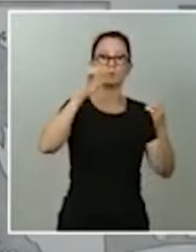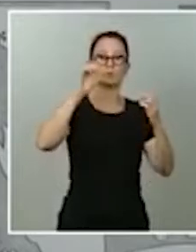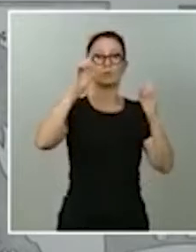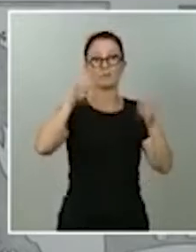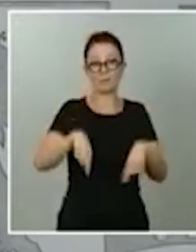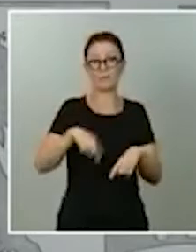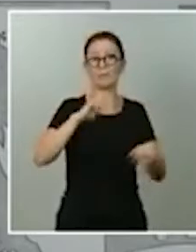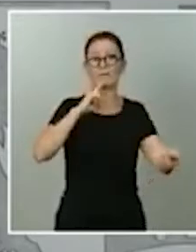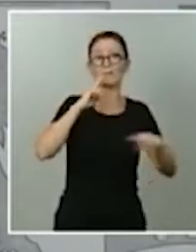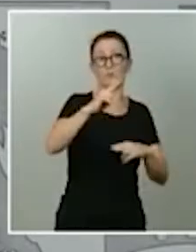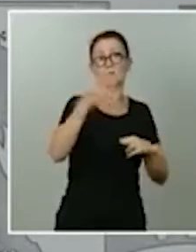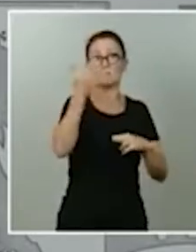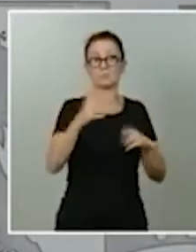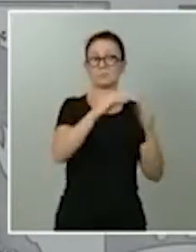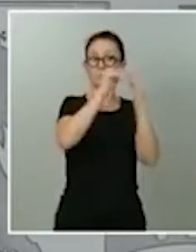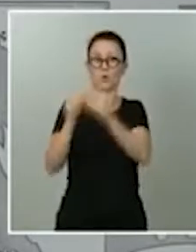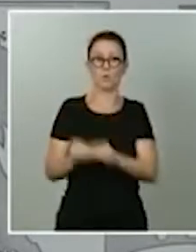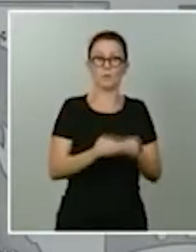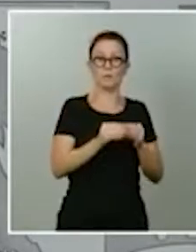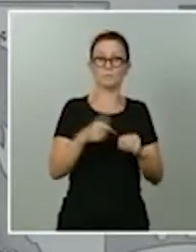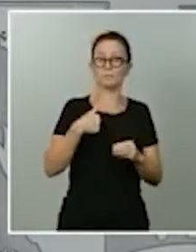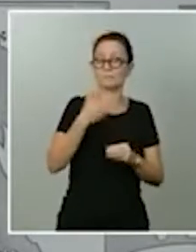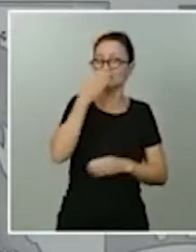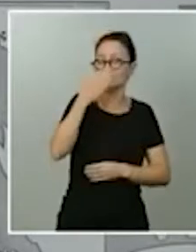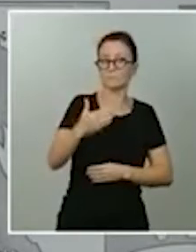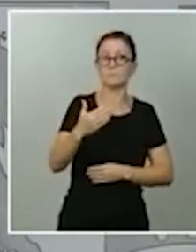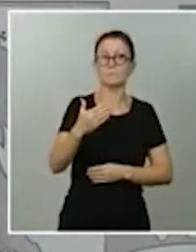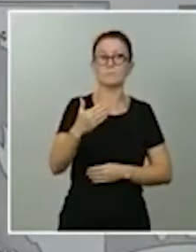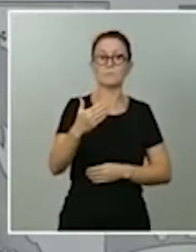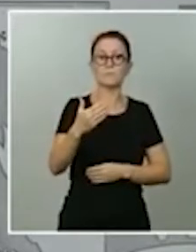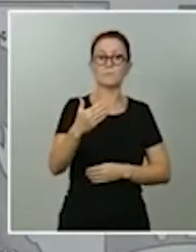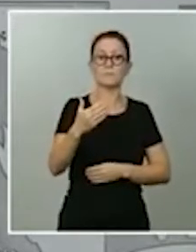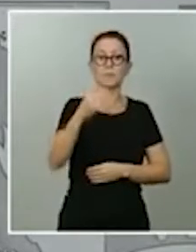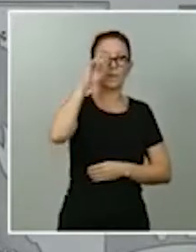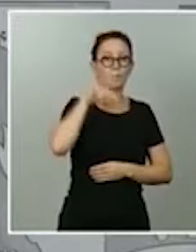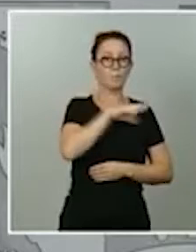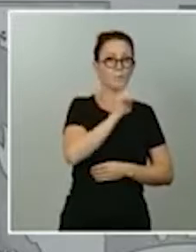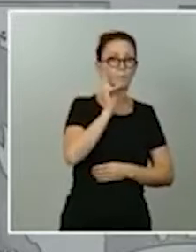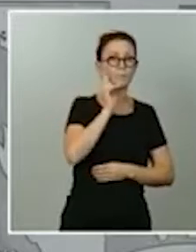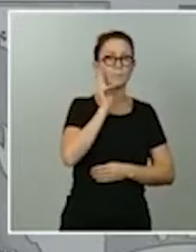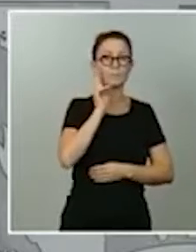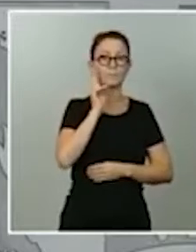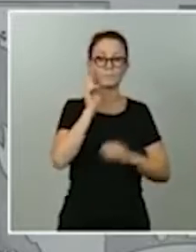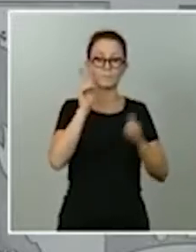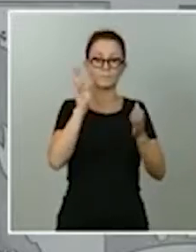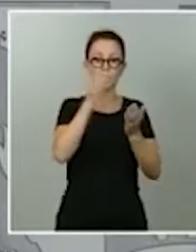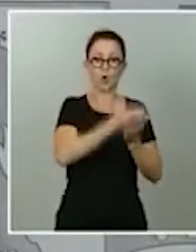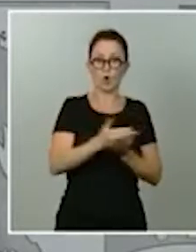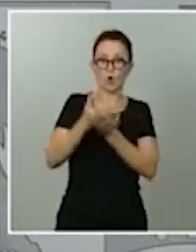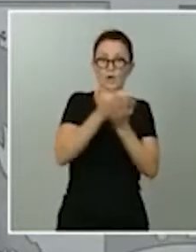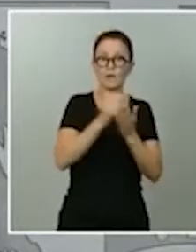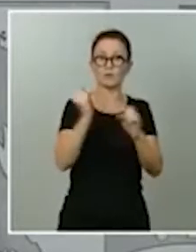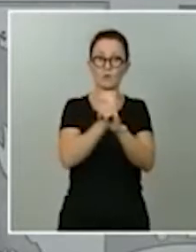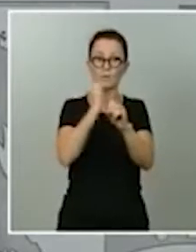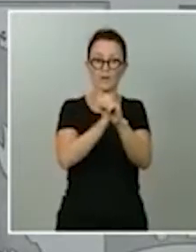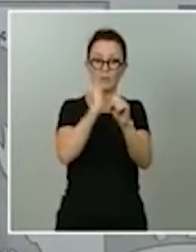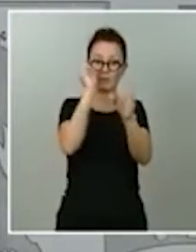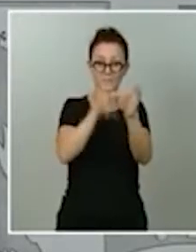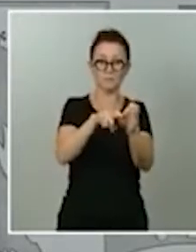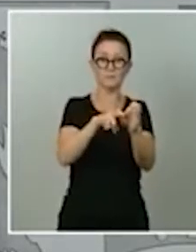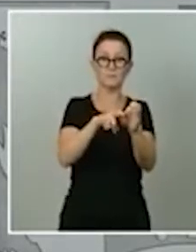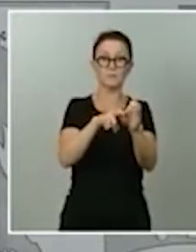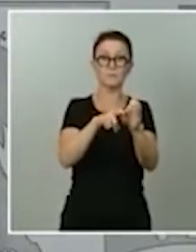garantizar a los padres y madres, a la comunidad educativa, a los trabajadores de los centros educativos, es que con el despliegue que hemos hecho,